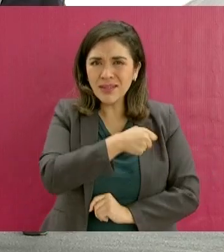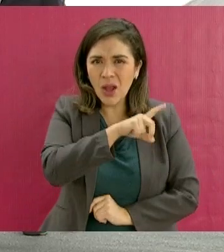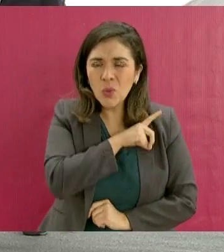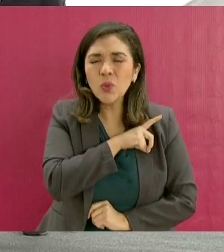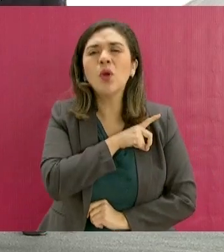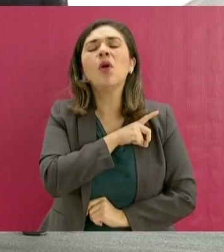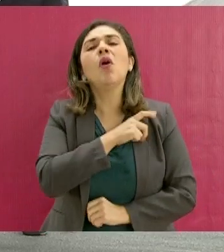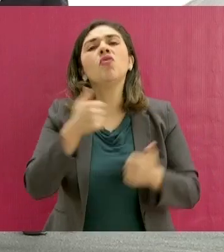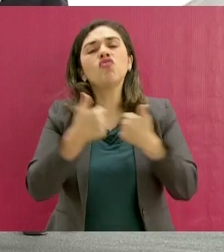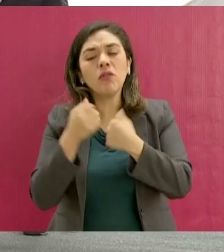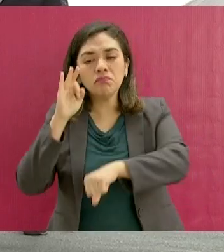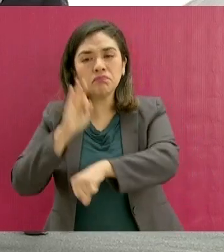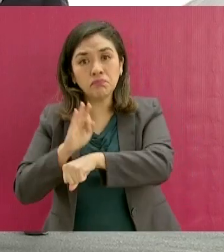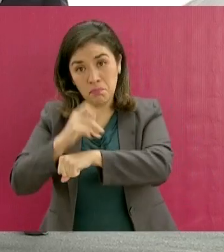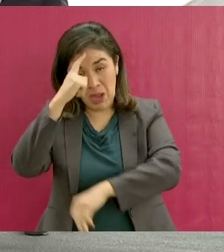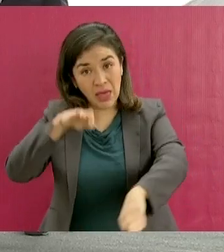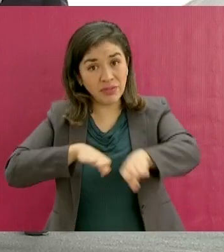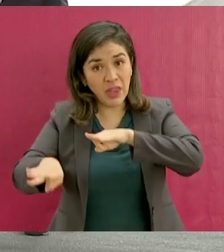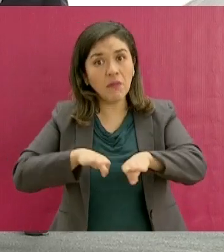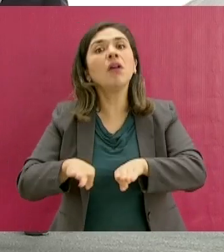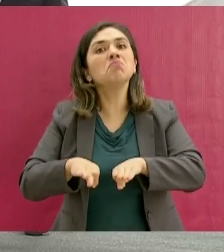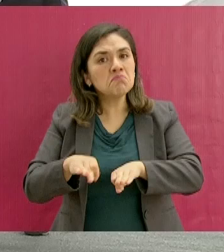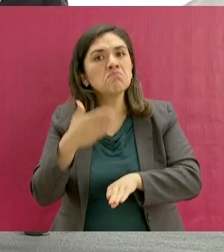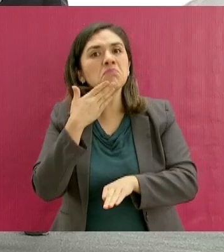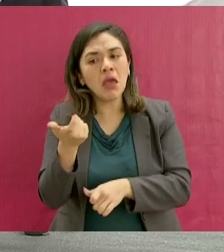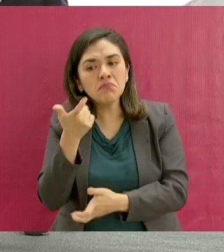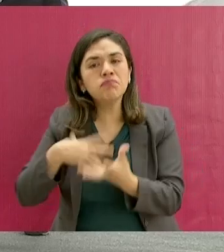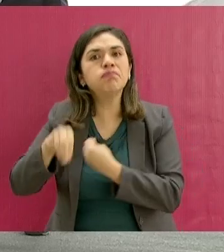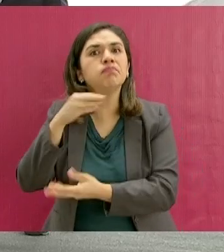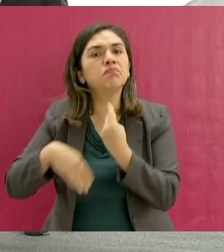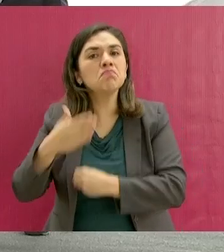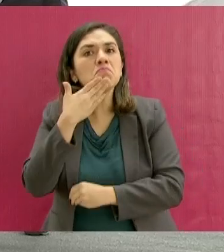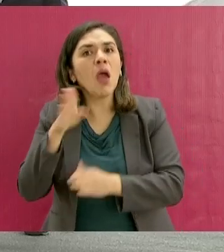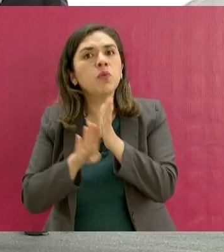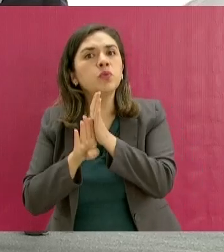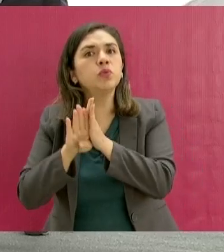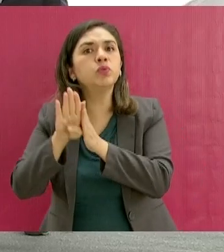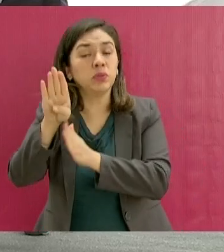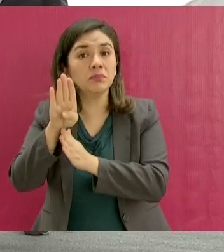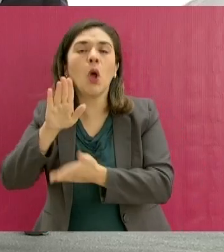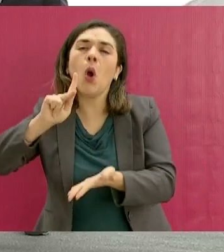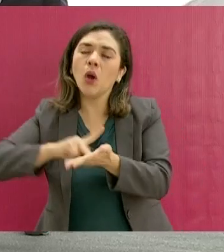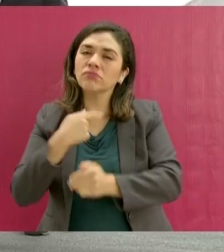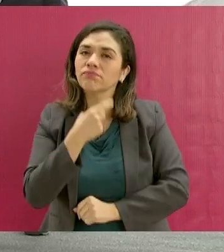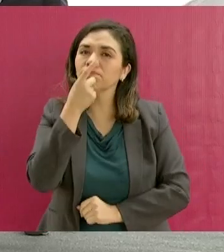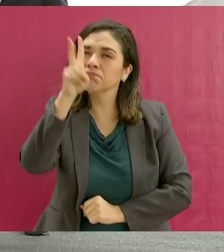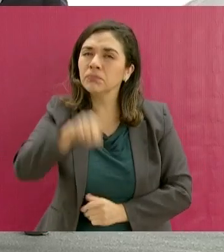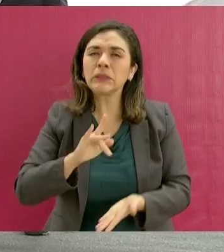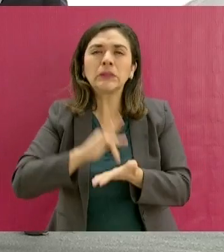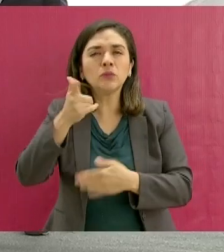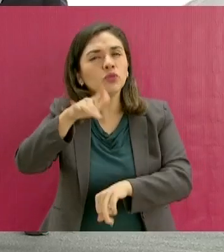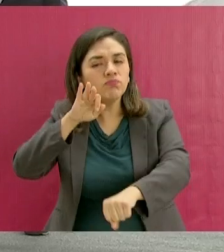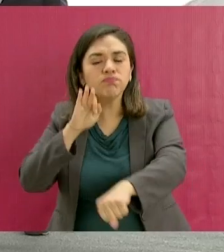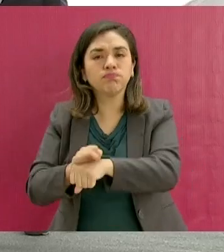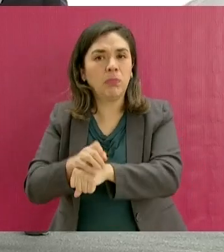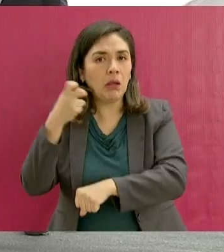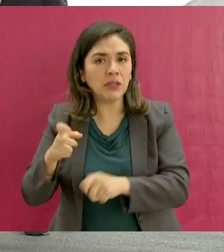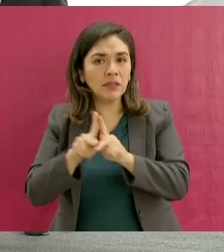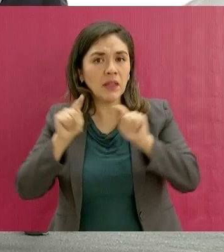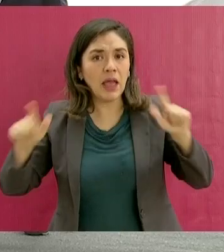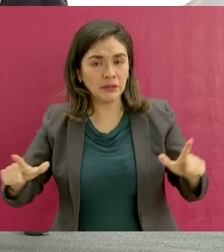y la defensa del empleo está dando resultados. Nuevamente, mi agradecimiento por su respaldo a Tlaxcala.